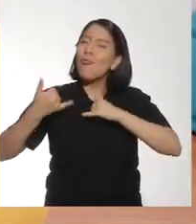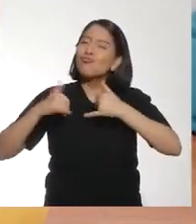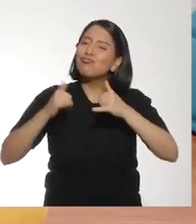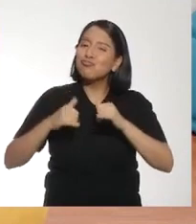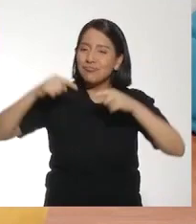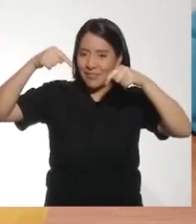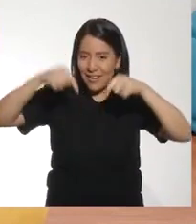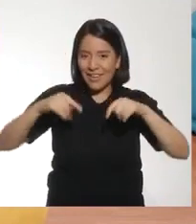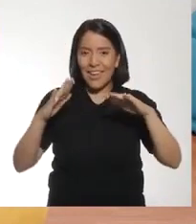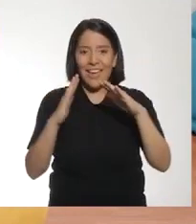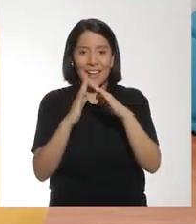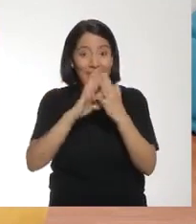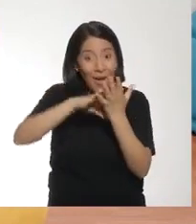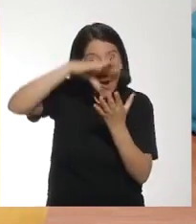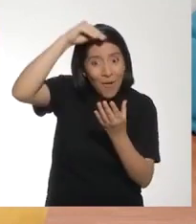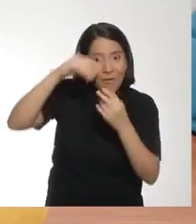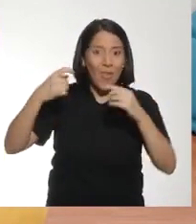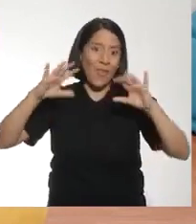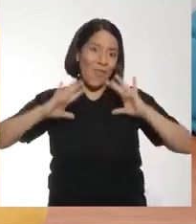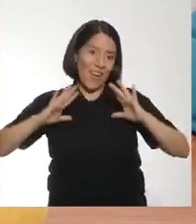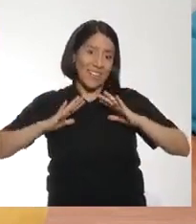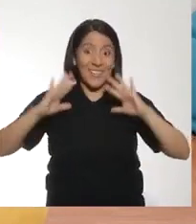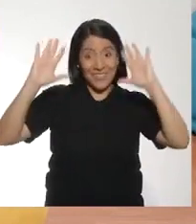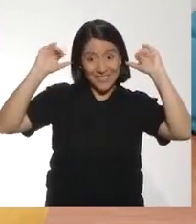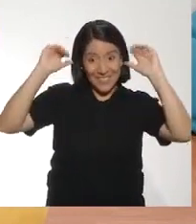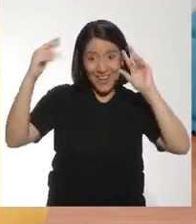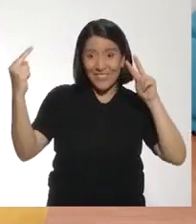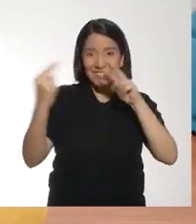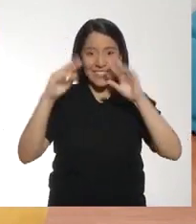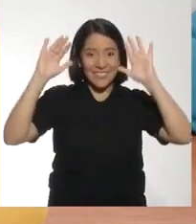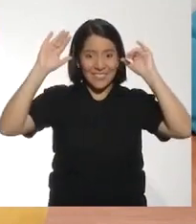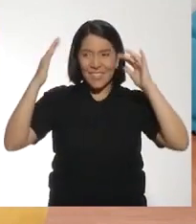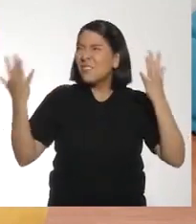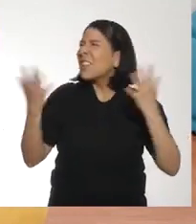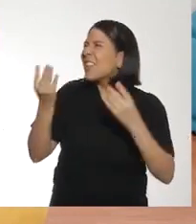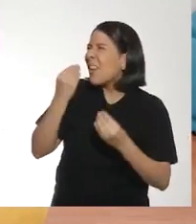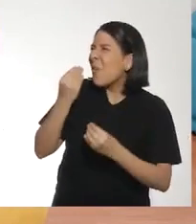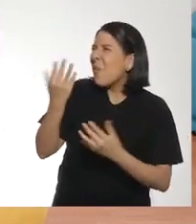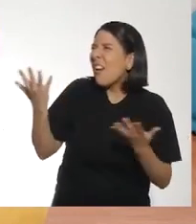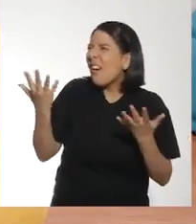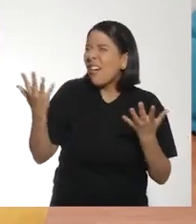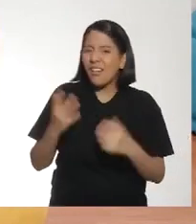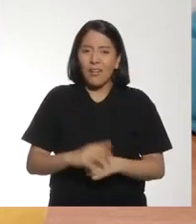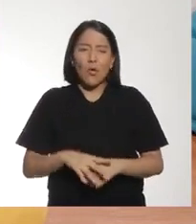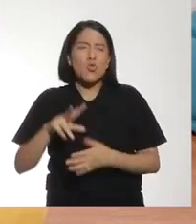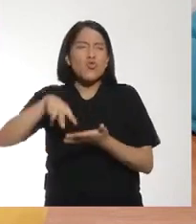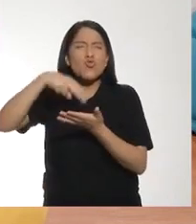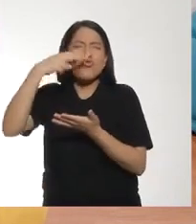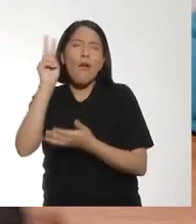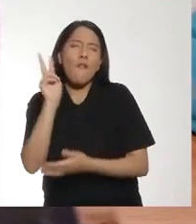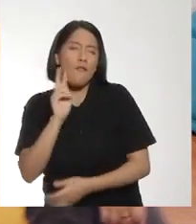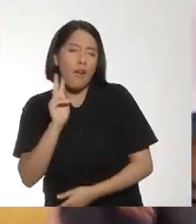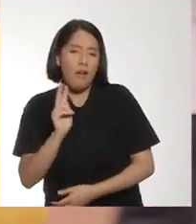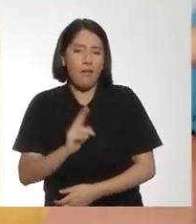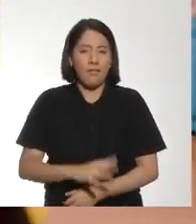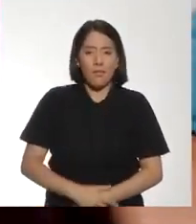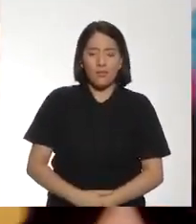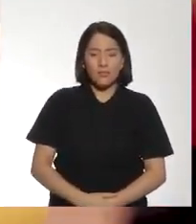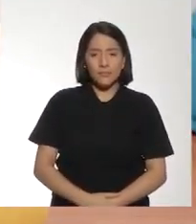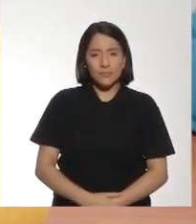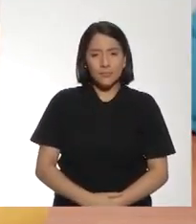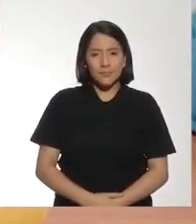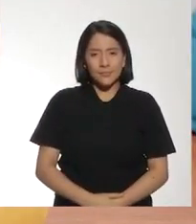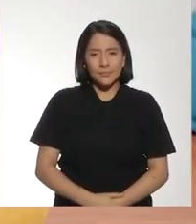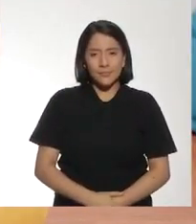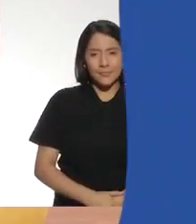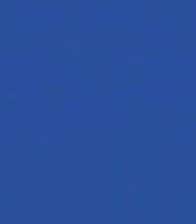en el siguiente programa Para seguir jugando En Aprenda en Casa Vacaciones Nos vemos Hasta la próxima Chao Bueno ¿Qué quieres comer? Escúchame Unas tragarinas verdes ¿Sí?